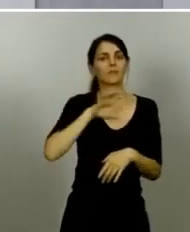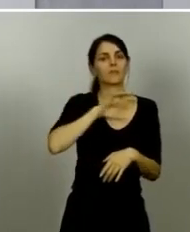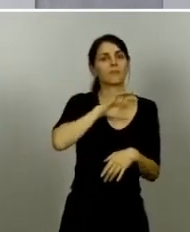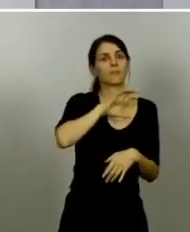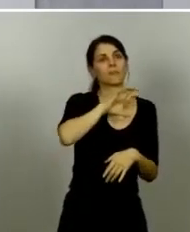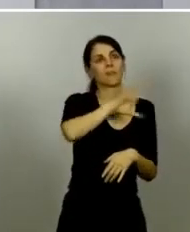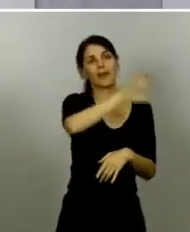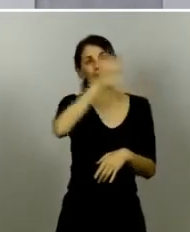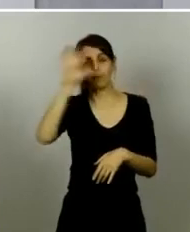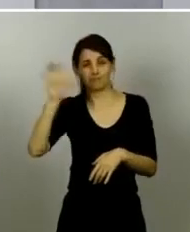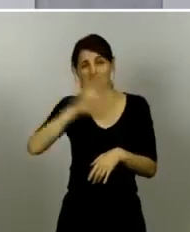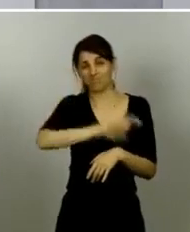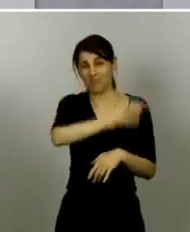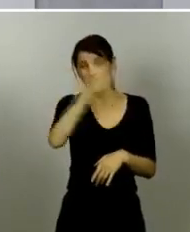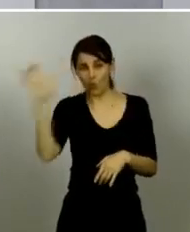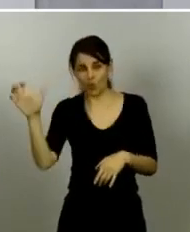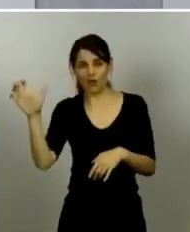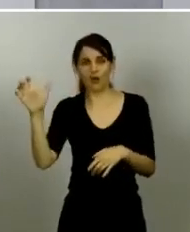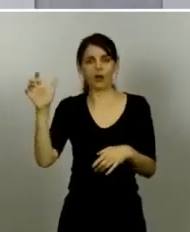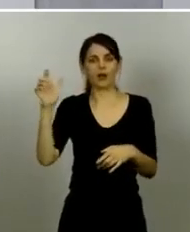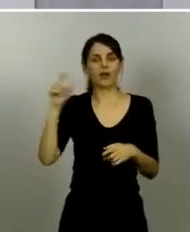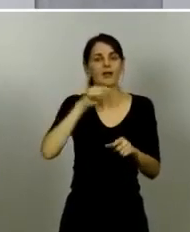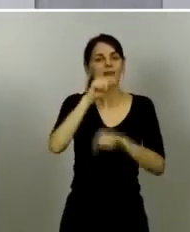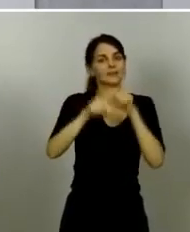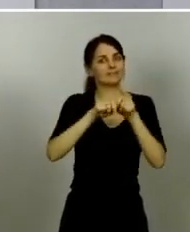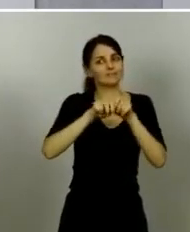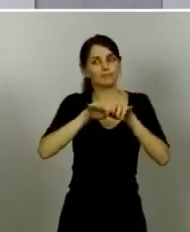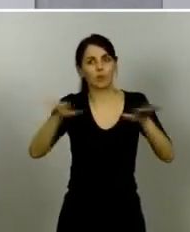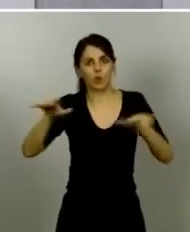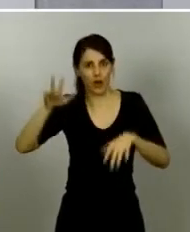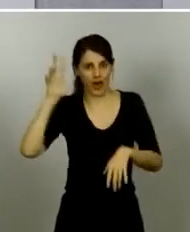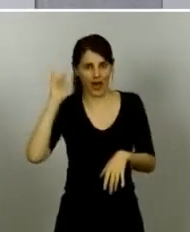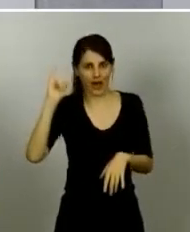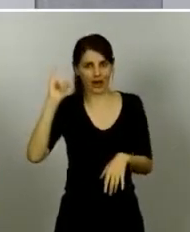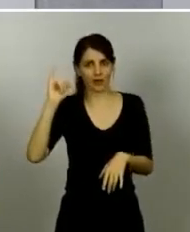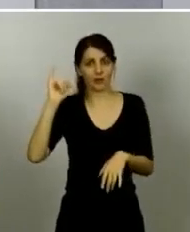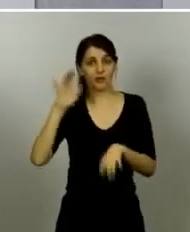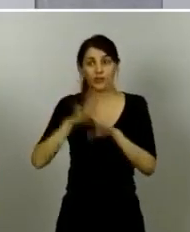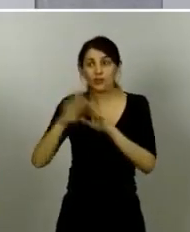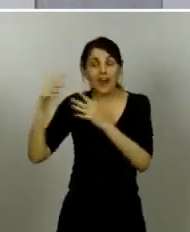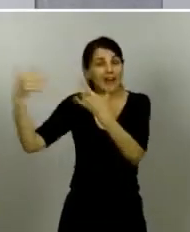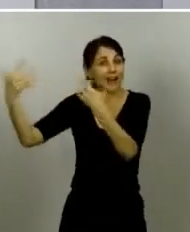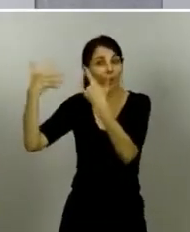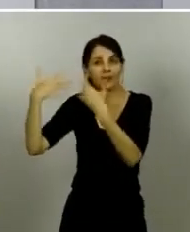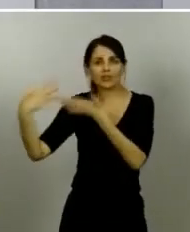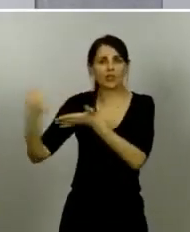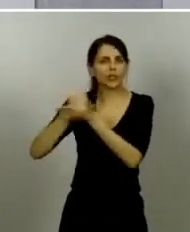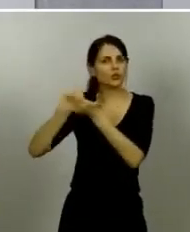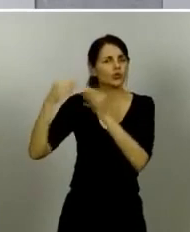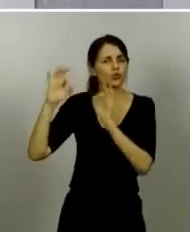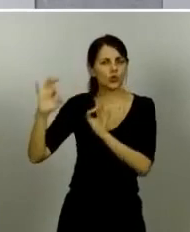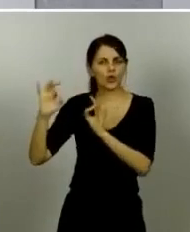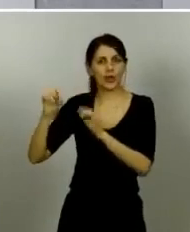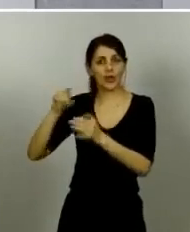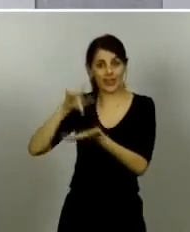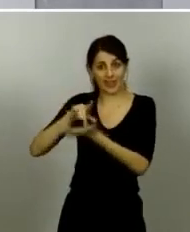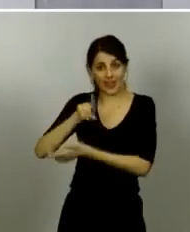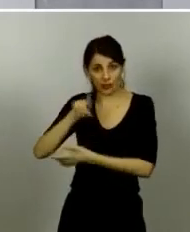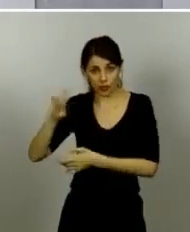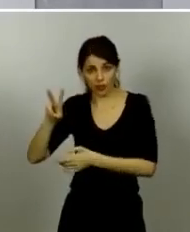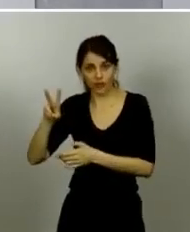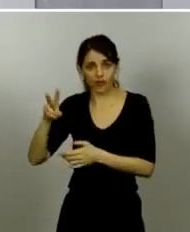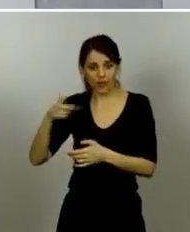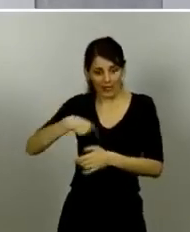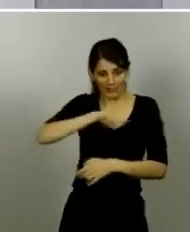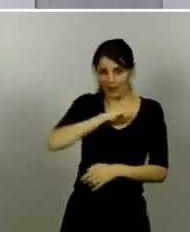ponían en riesgo el sistema sanitario todas las recomendaciones que el ICDC hizo públicas el día 12 ya las cumplía nuestro país